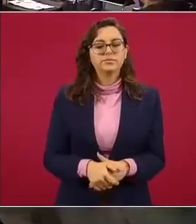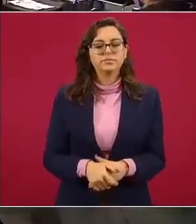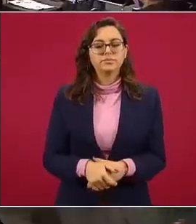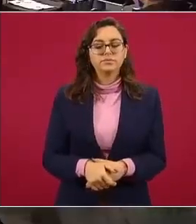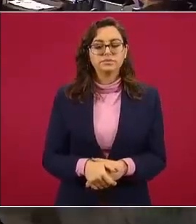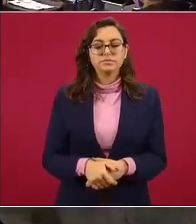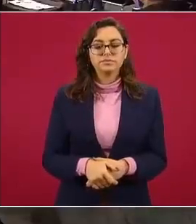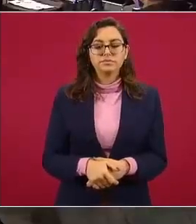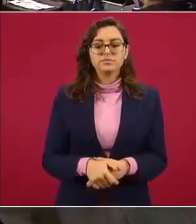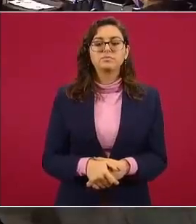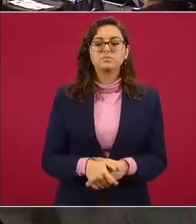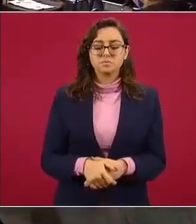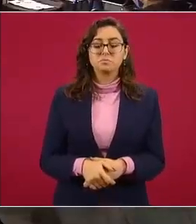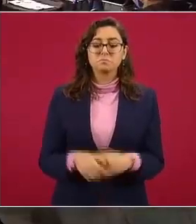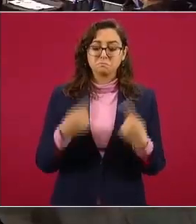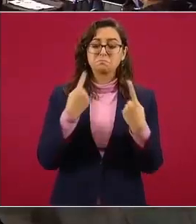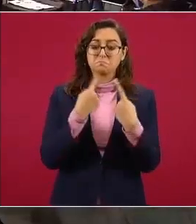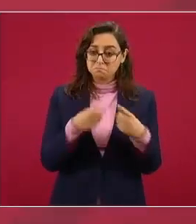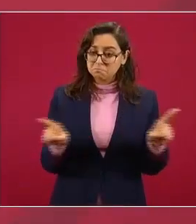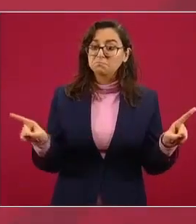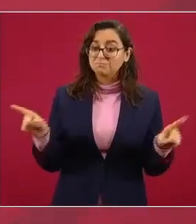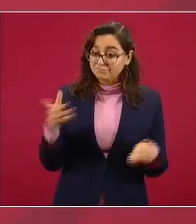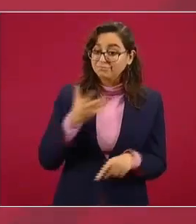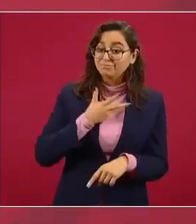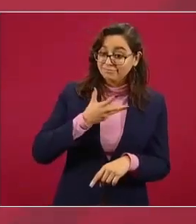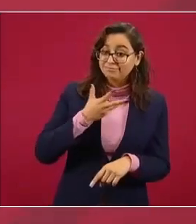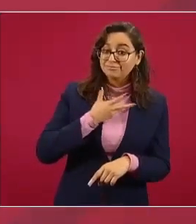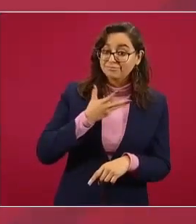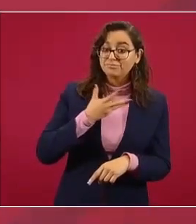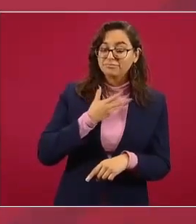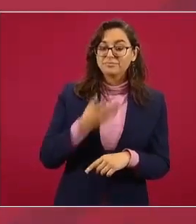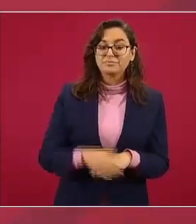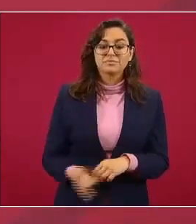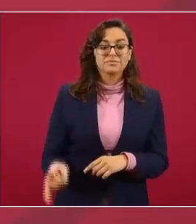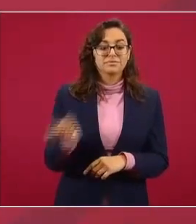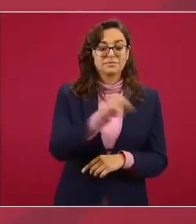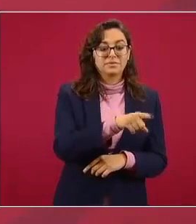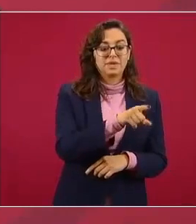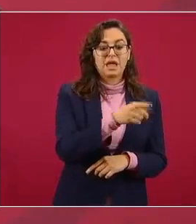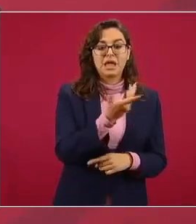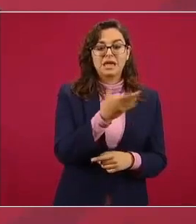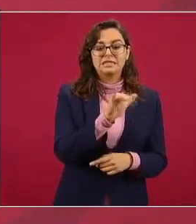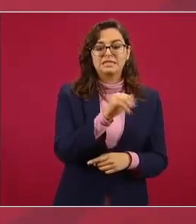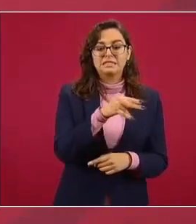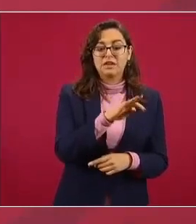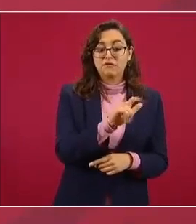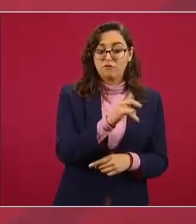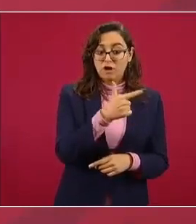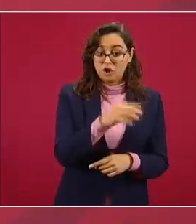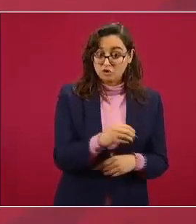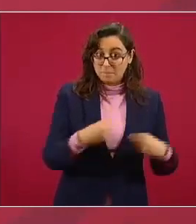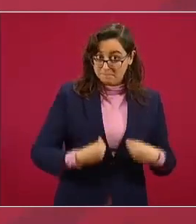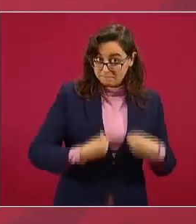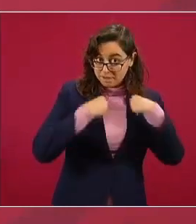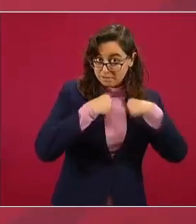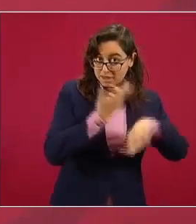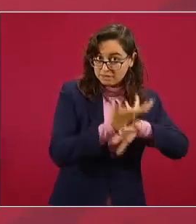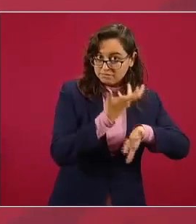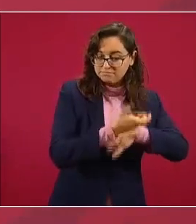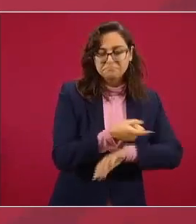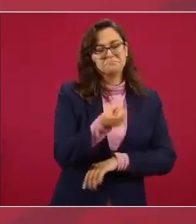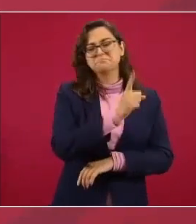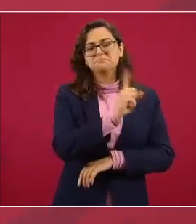hay varias diferencias la primera es el general sin fuegos no es residente en Estados Unidos no tiene